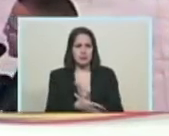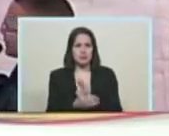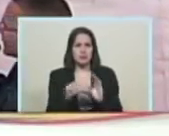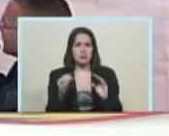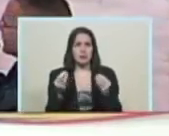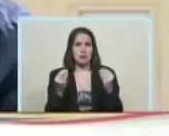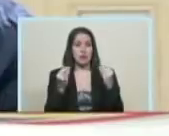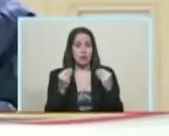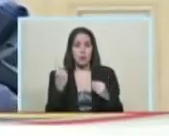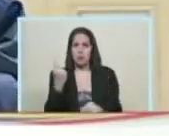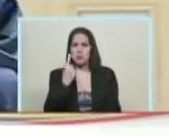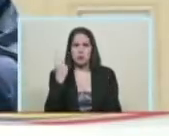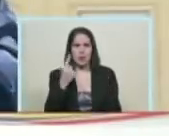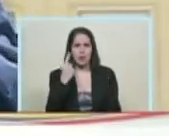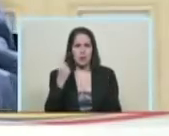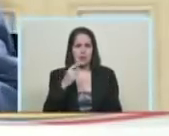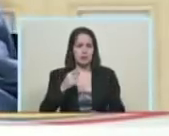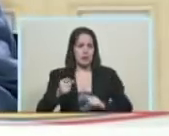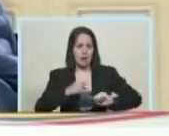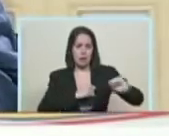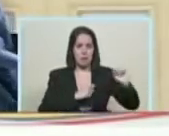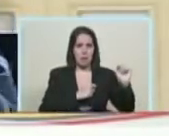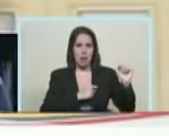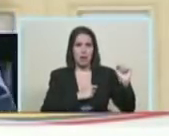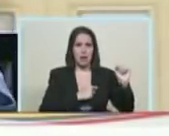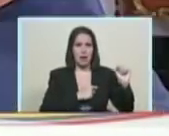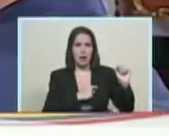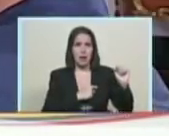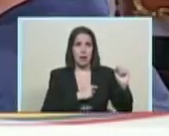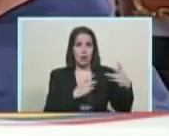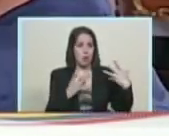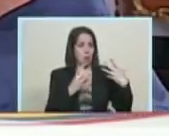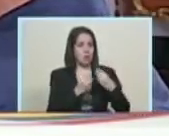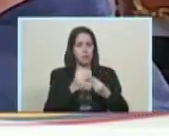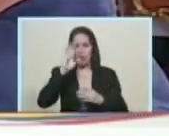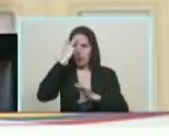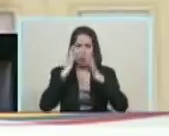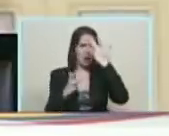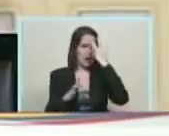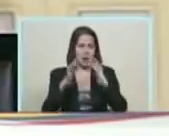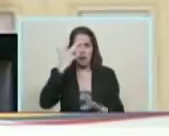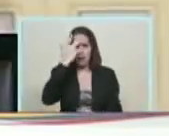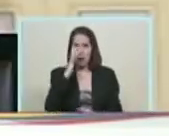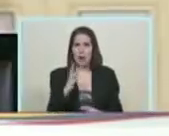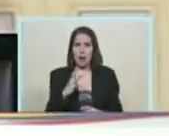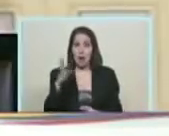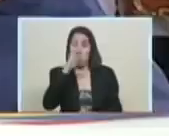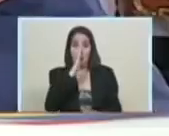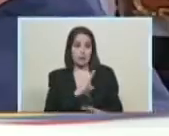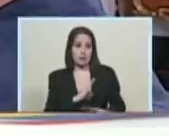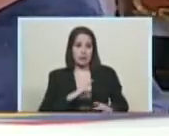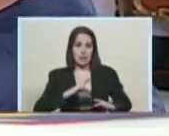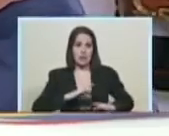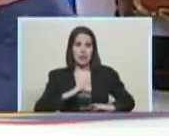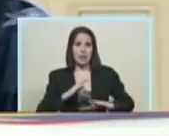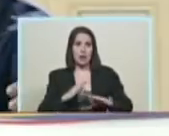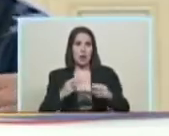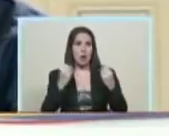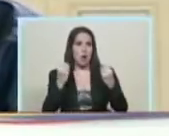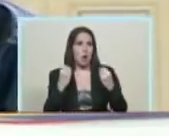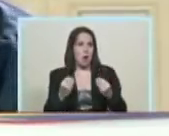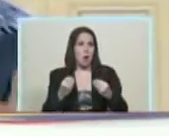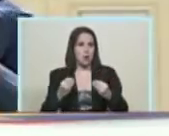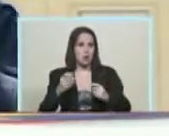no solamente digamos los ritmos asociados con el carnaval los que vienen de Brasil la samba el